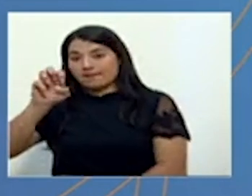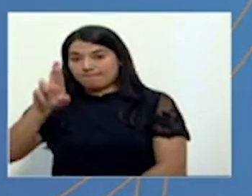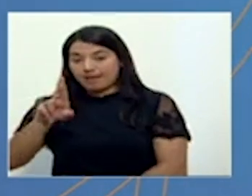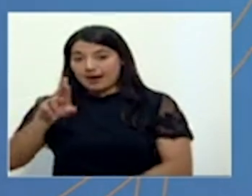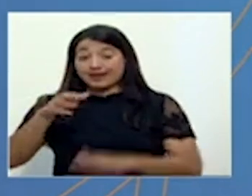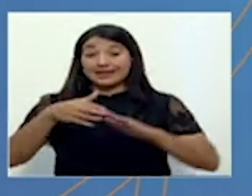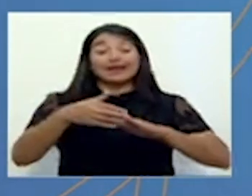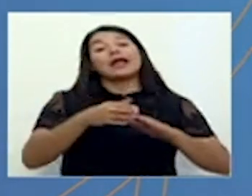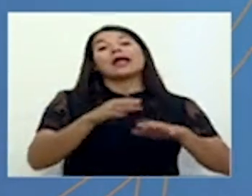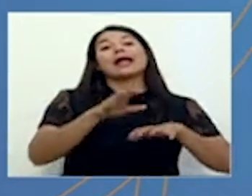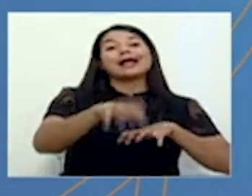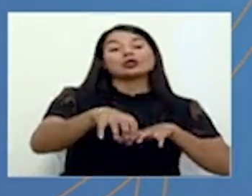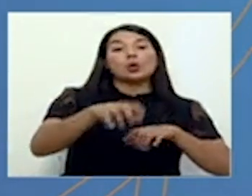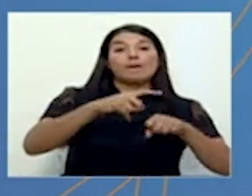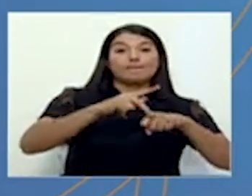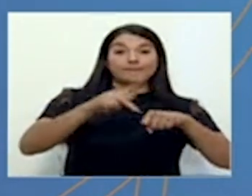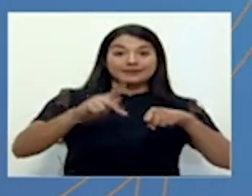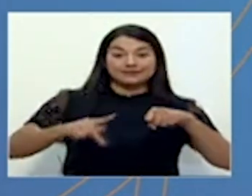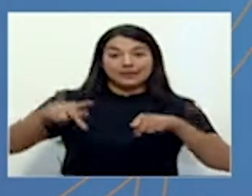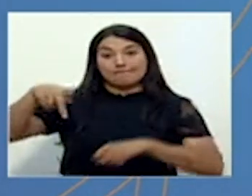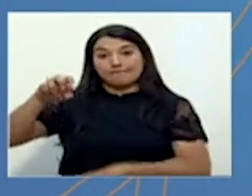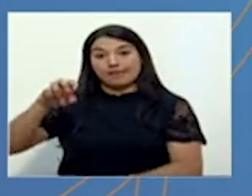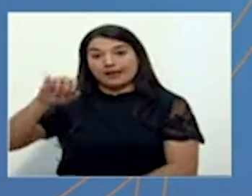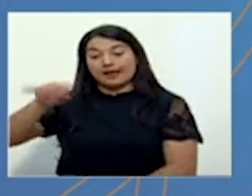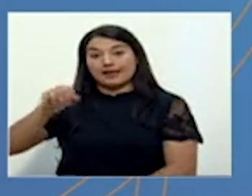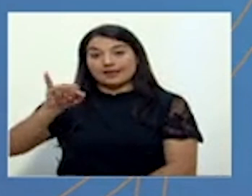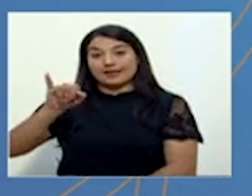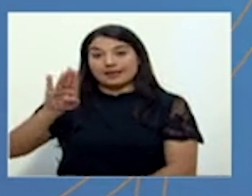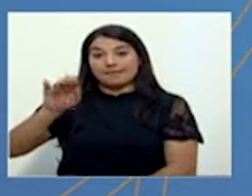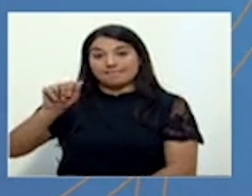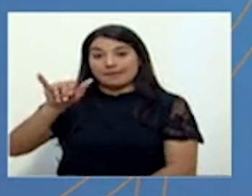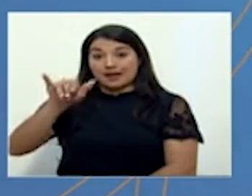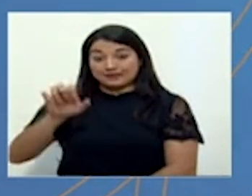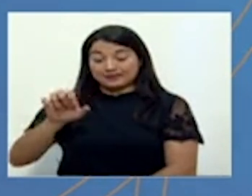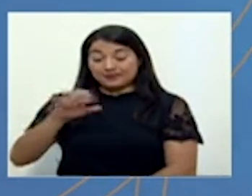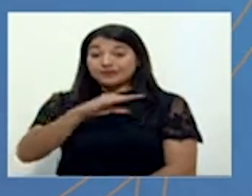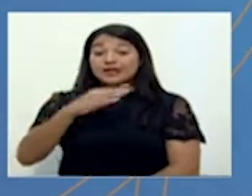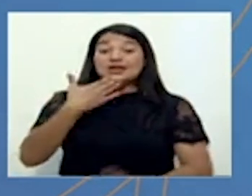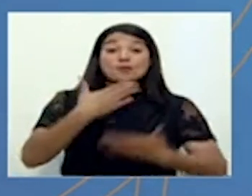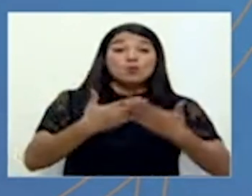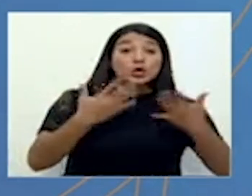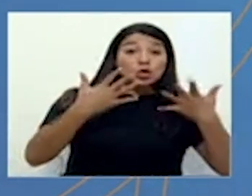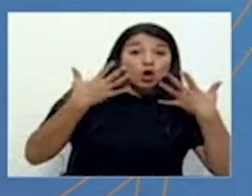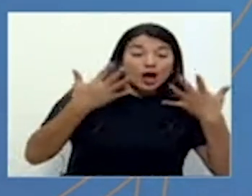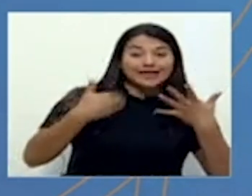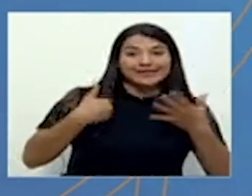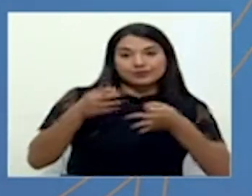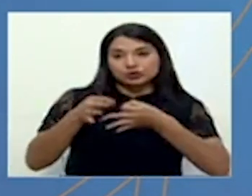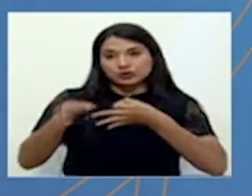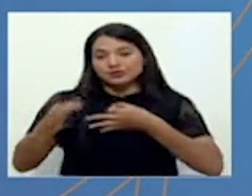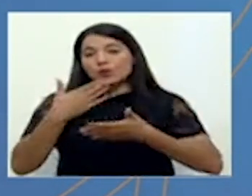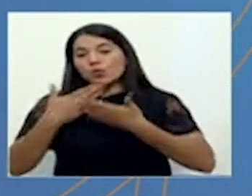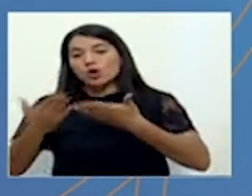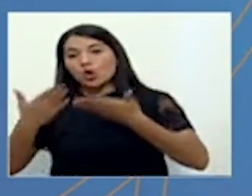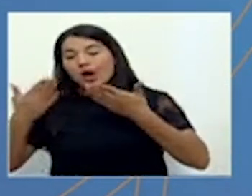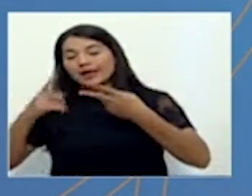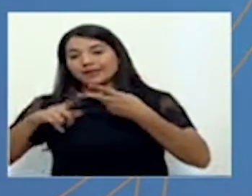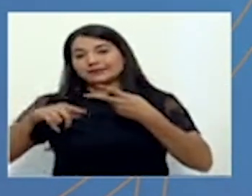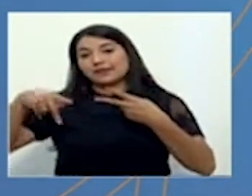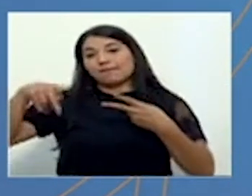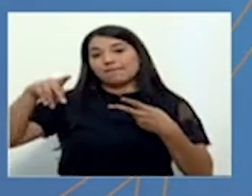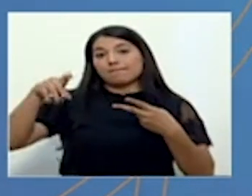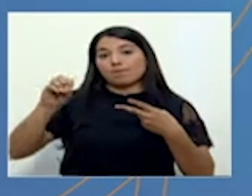de Pérez Celedón, tenemos a Pejiballe. Y en Buenos Aires, tenemos los distritos de Buenos Aires y Potrero Grande.